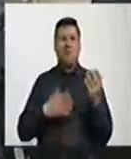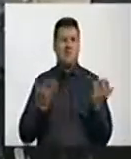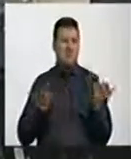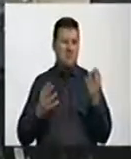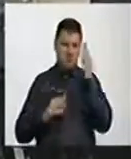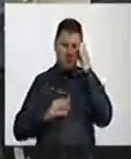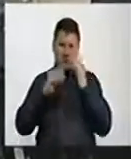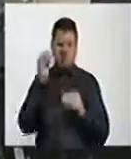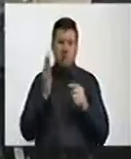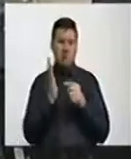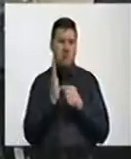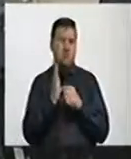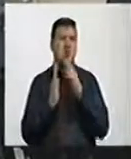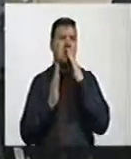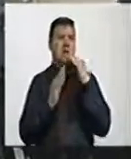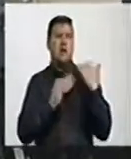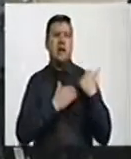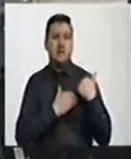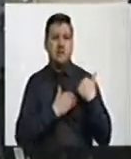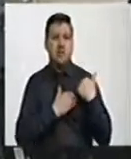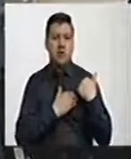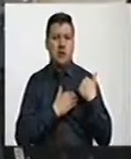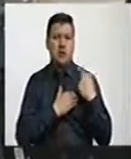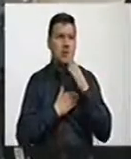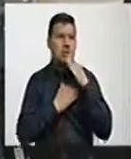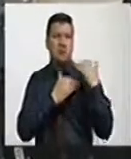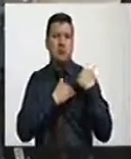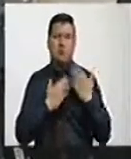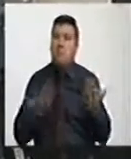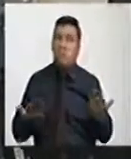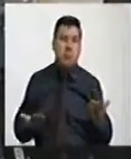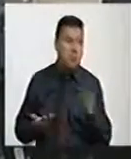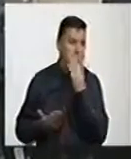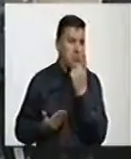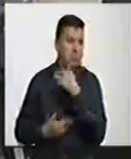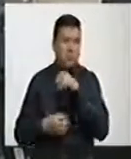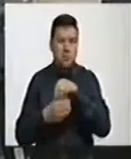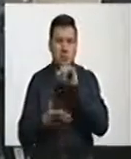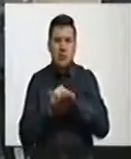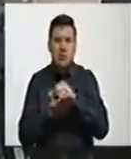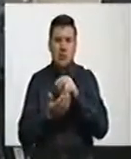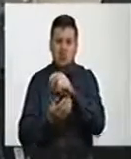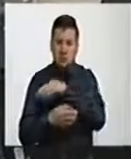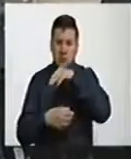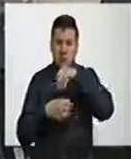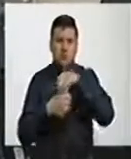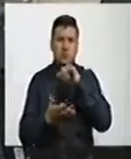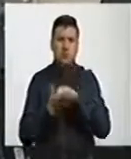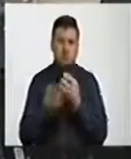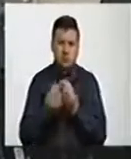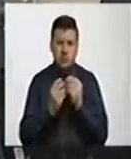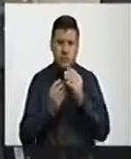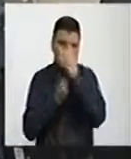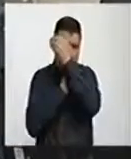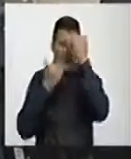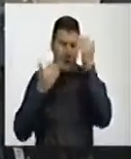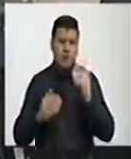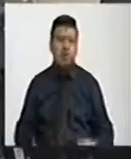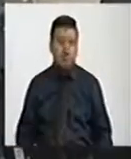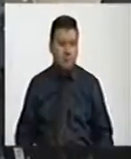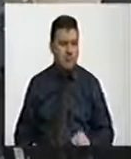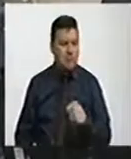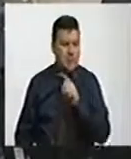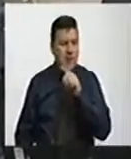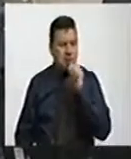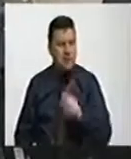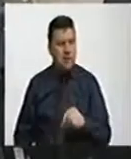el concepto de la responsabilidad de mando y no ese mismo concepto sobre los miembros de la FARC, cuando